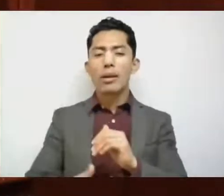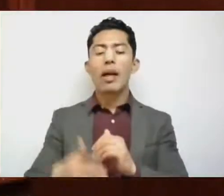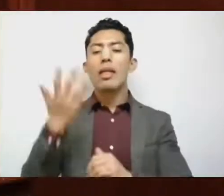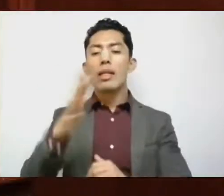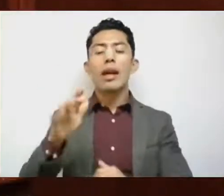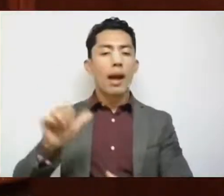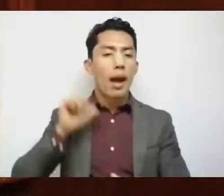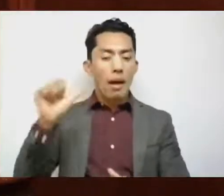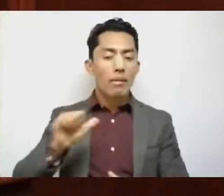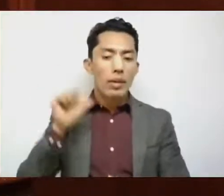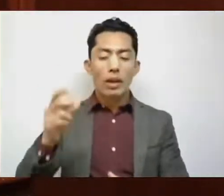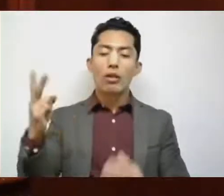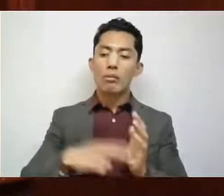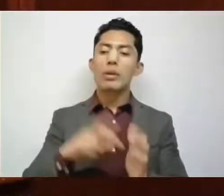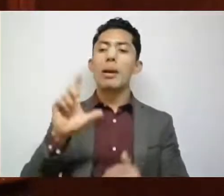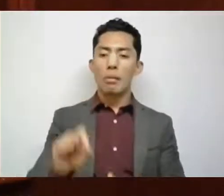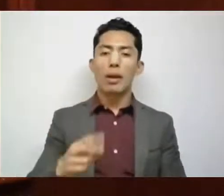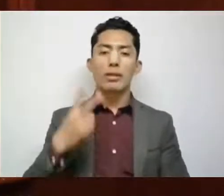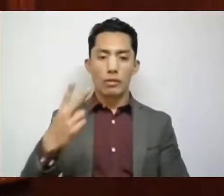abril del 2022.